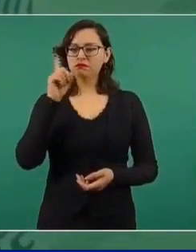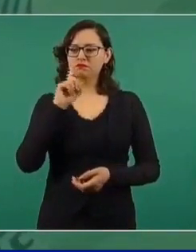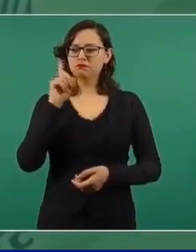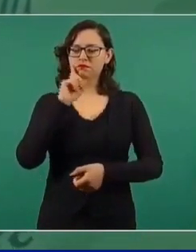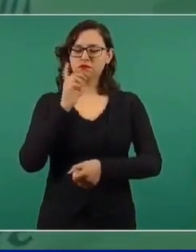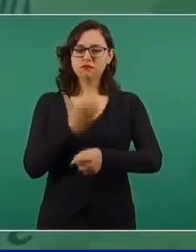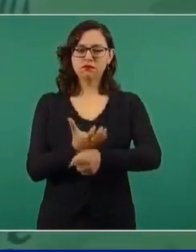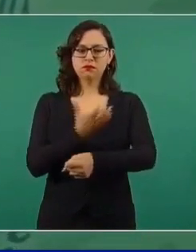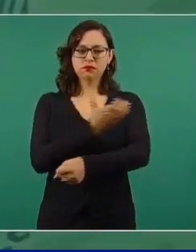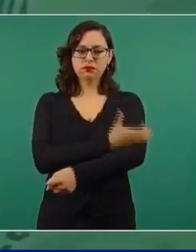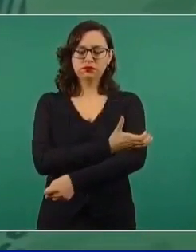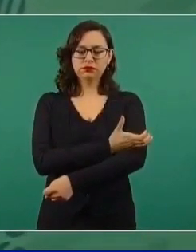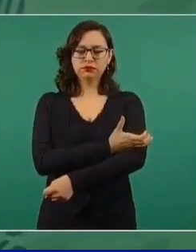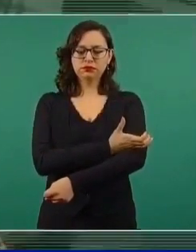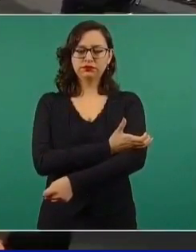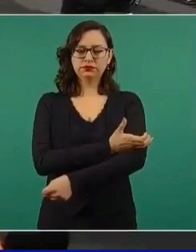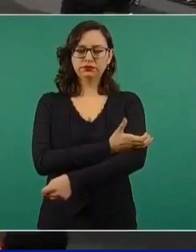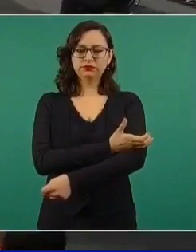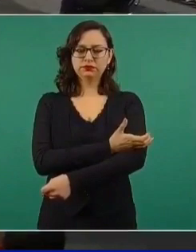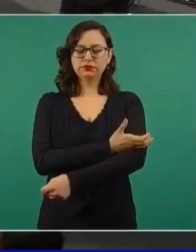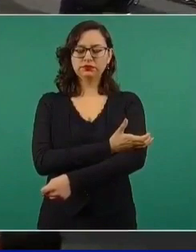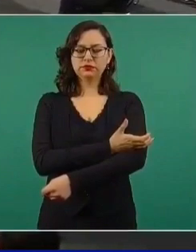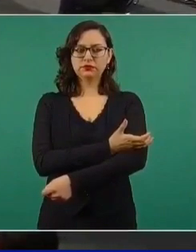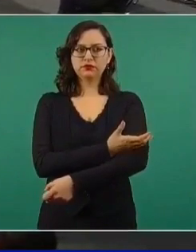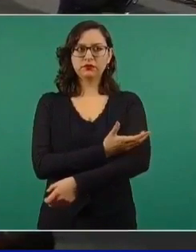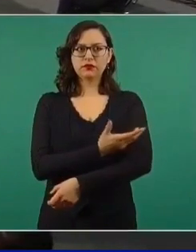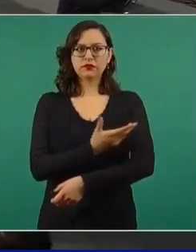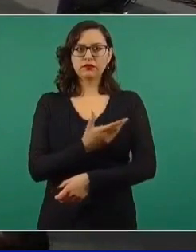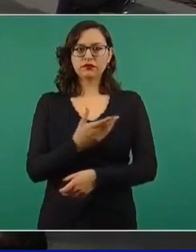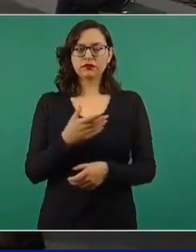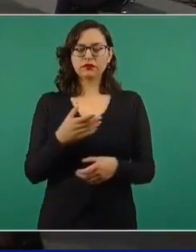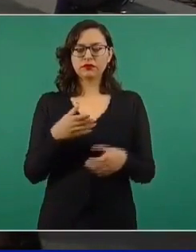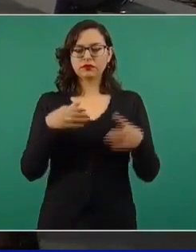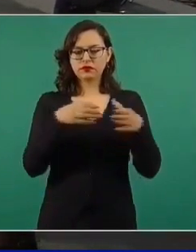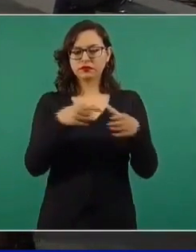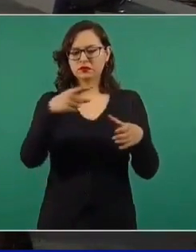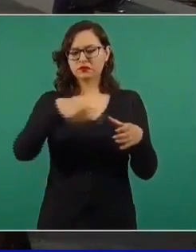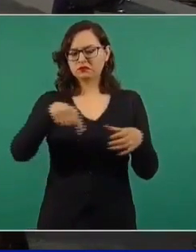del movimiento gay.